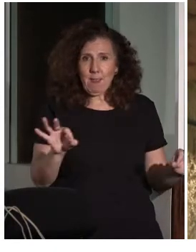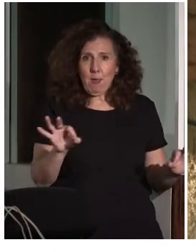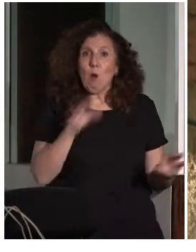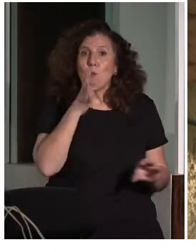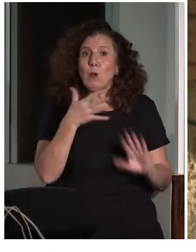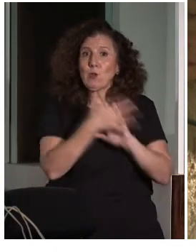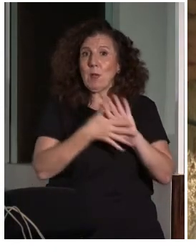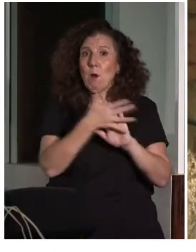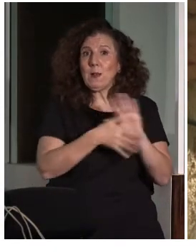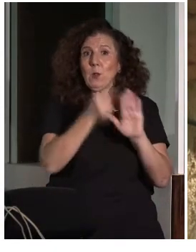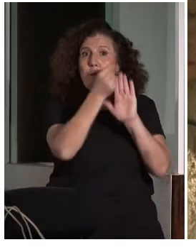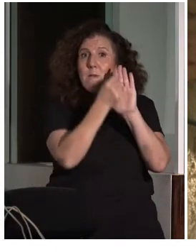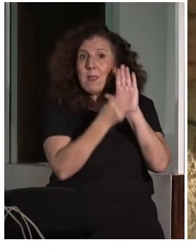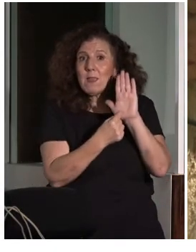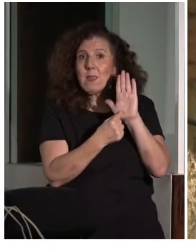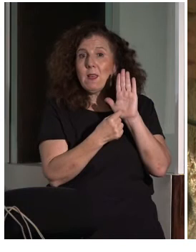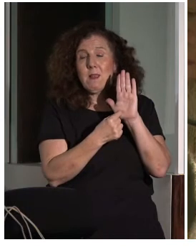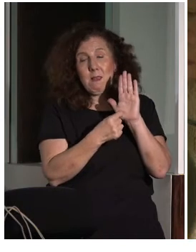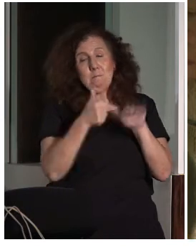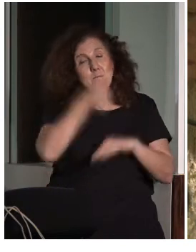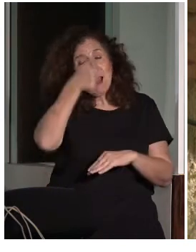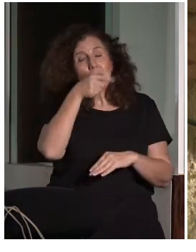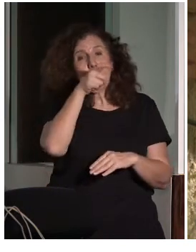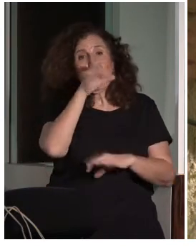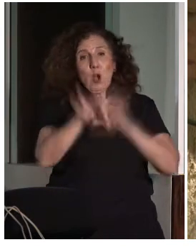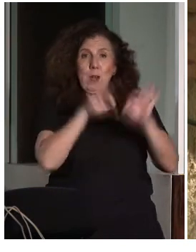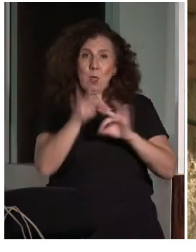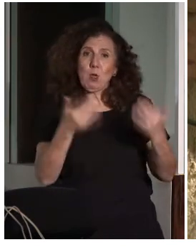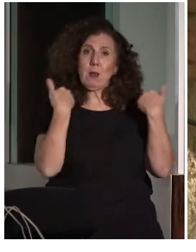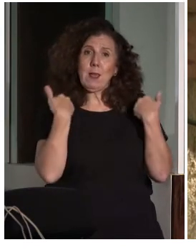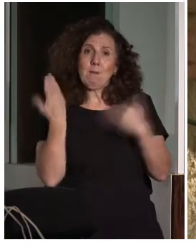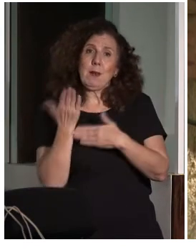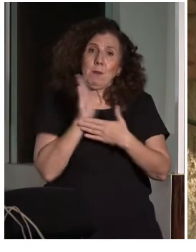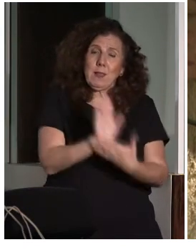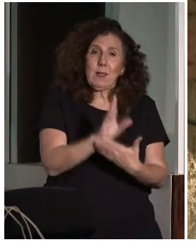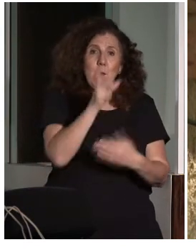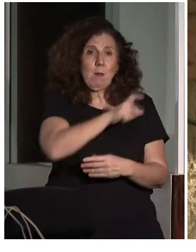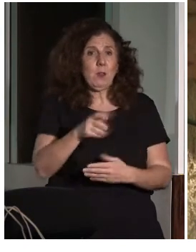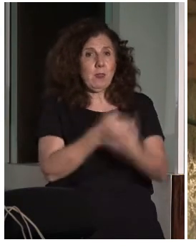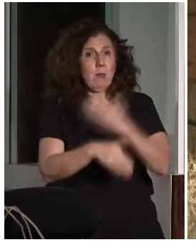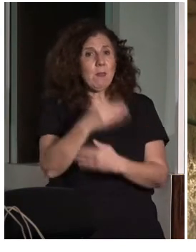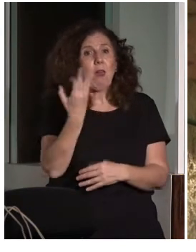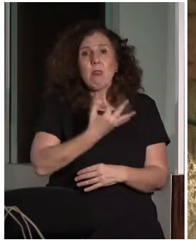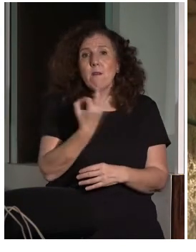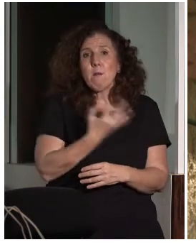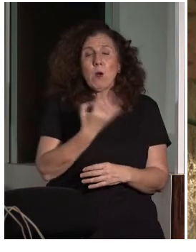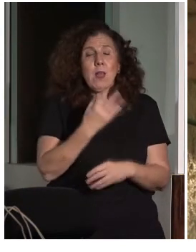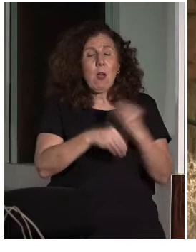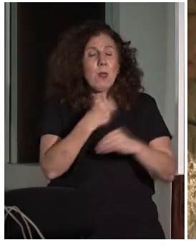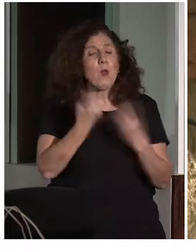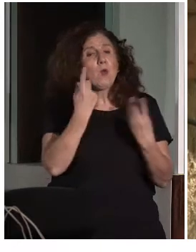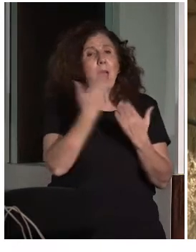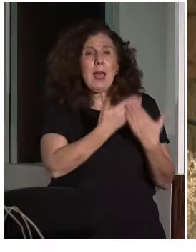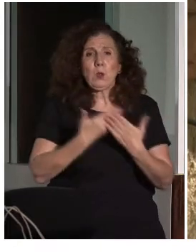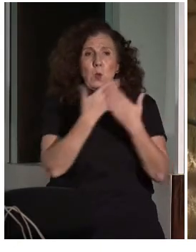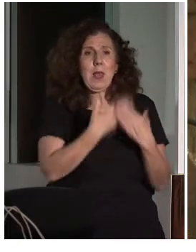las entidades que representamos a la discapacidad intelectual reivindicamos es esa, una escuela verdaderamente inclusiva que dé la